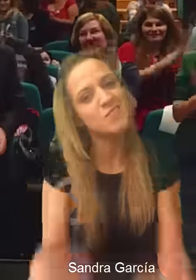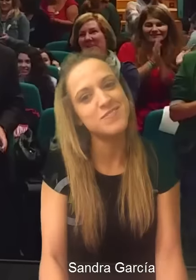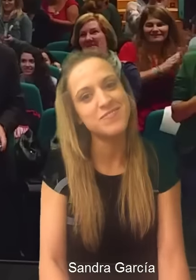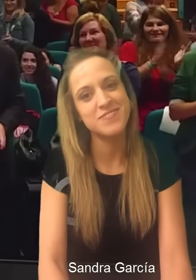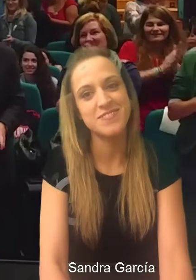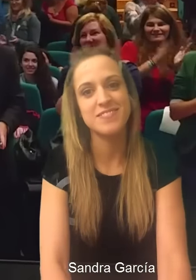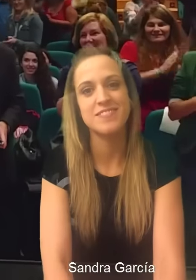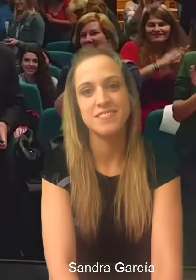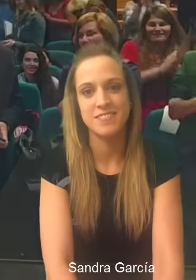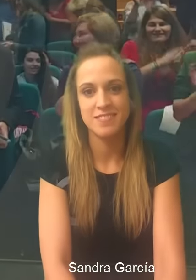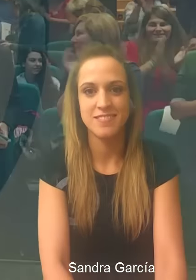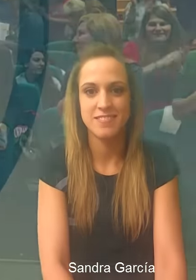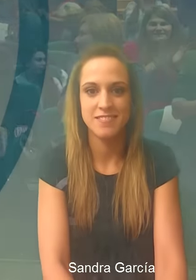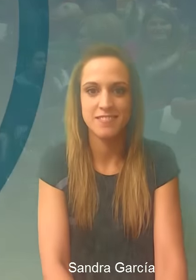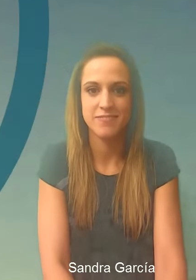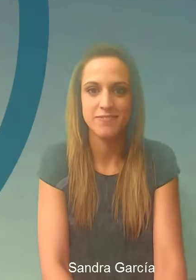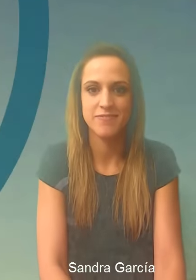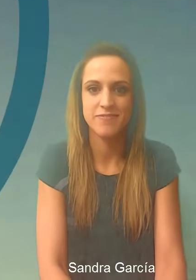¡Venga, vamos!